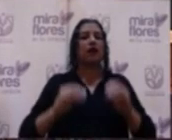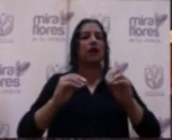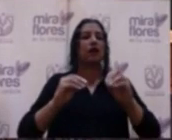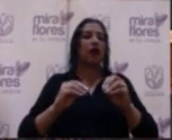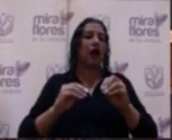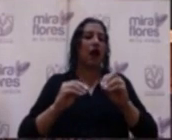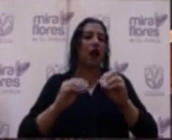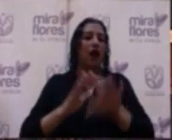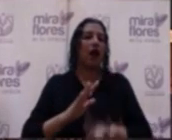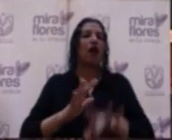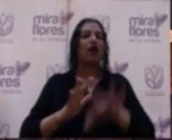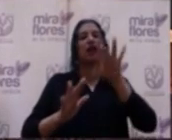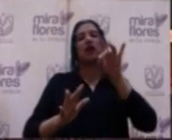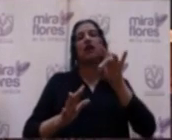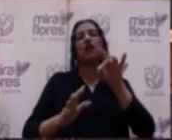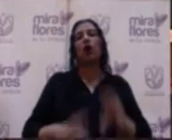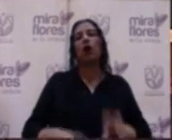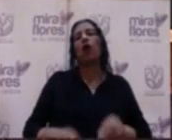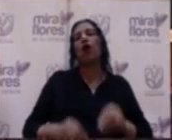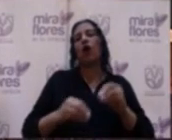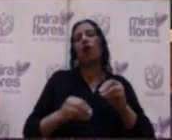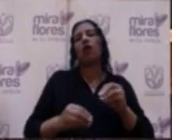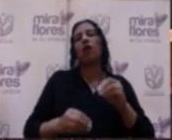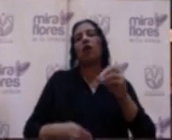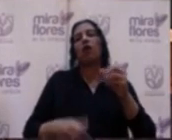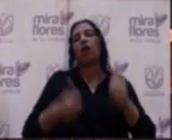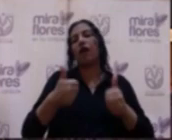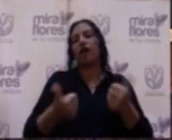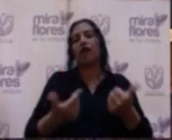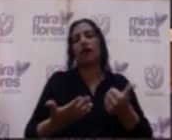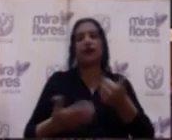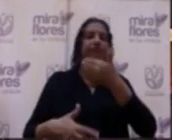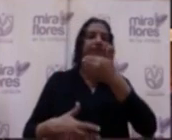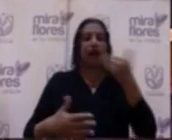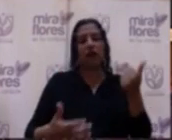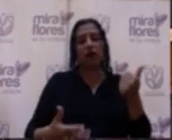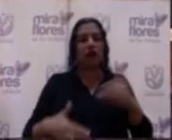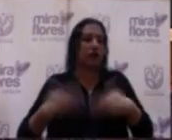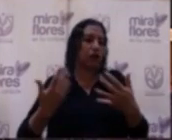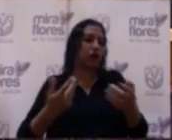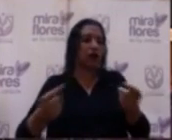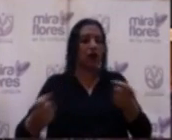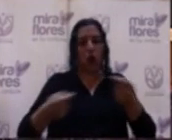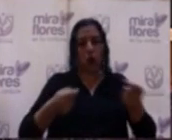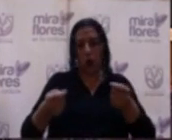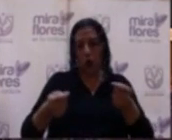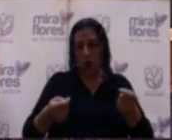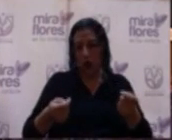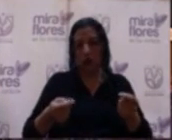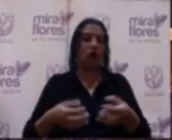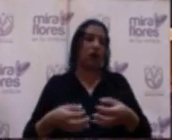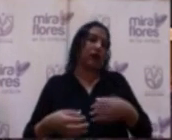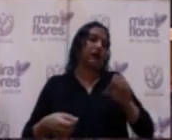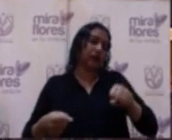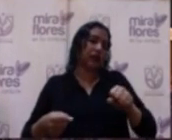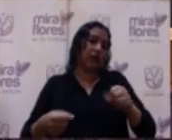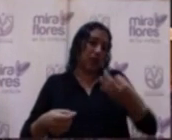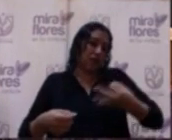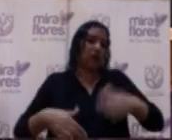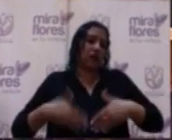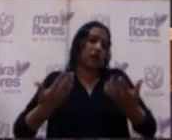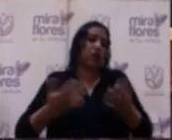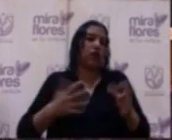que se veía que podrían ser manejables o que se podían realmente ejecutar.